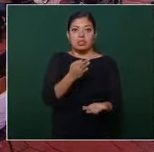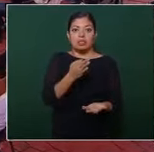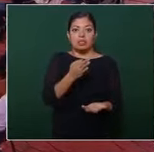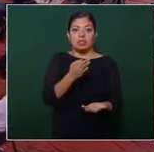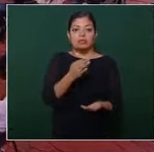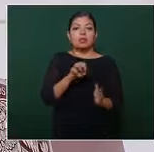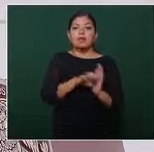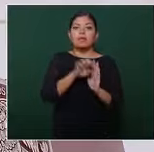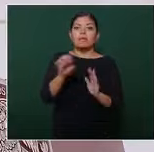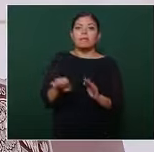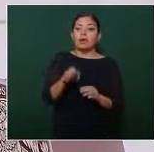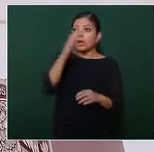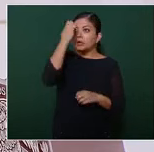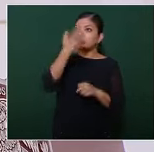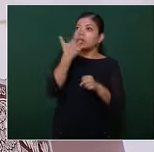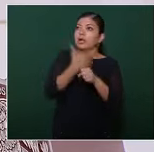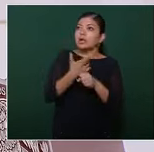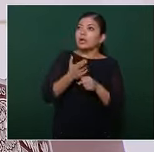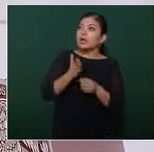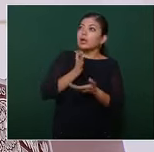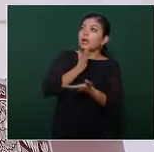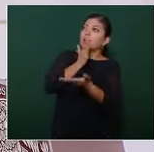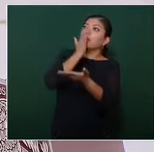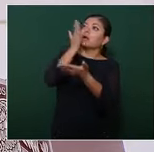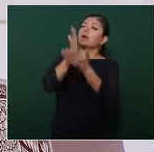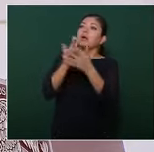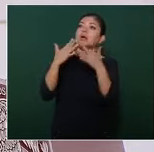al extranjero para